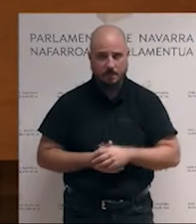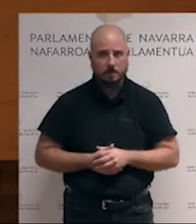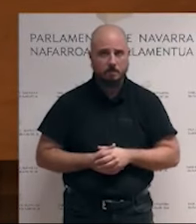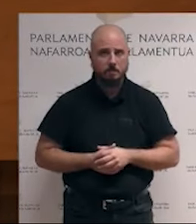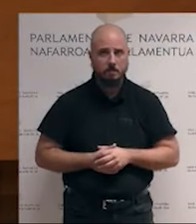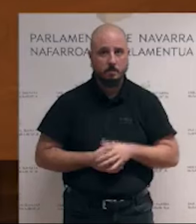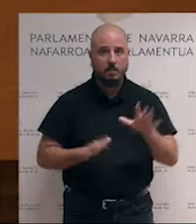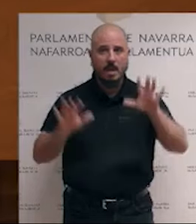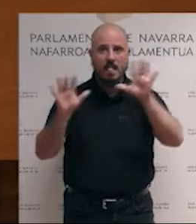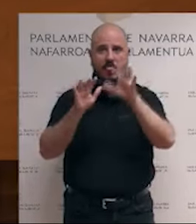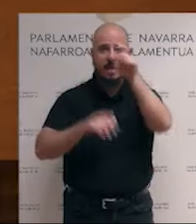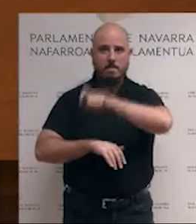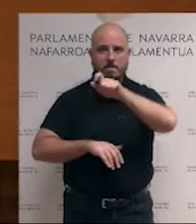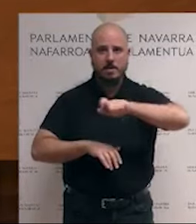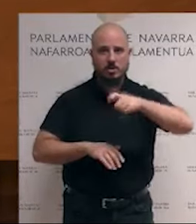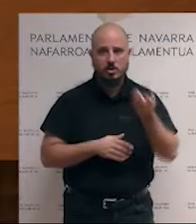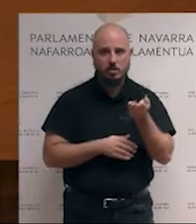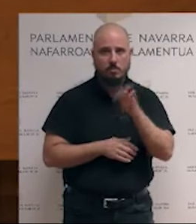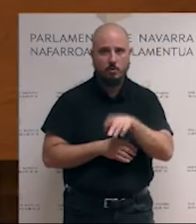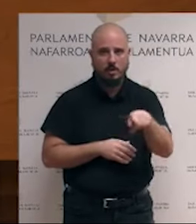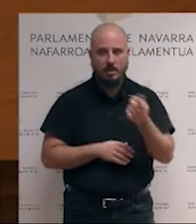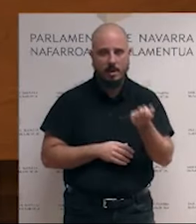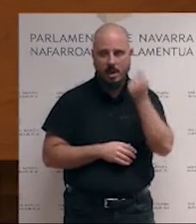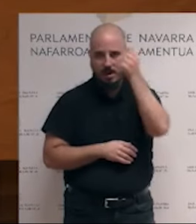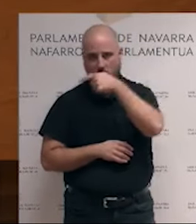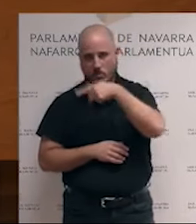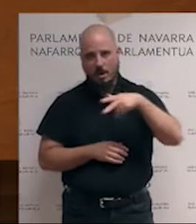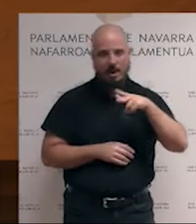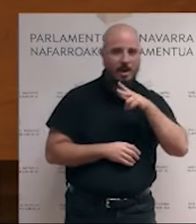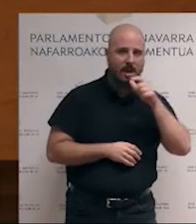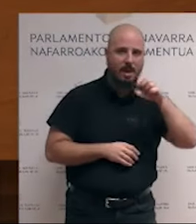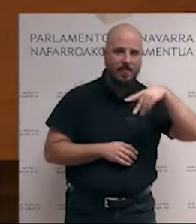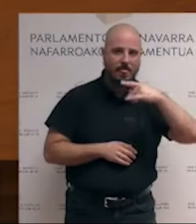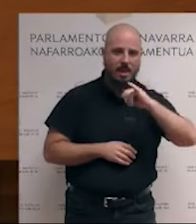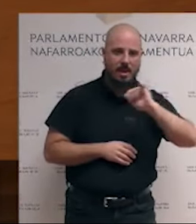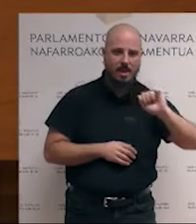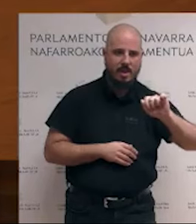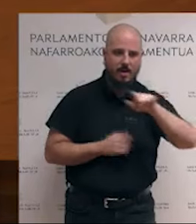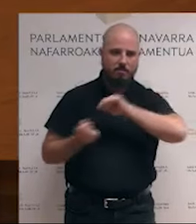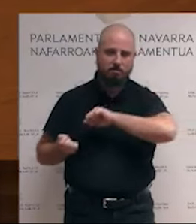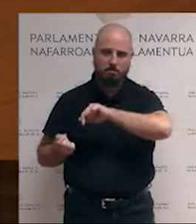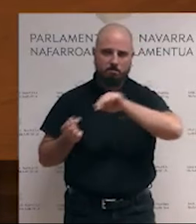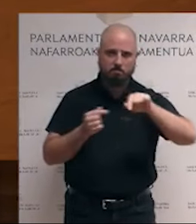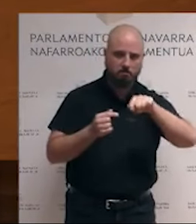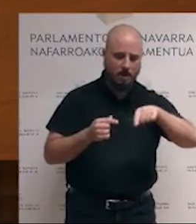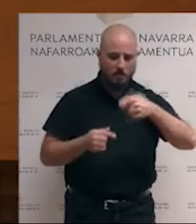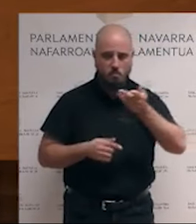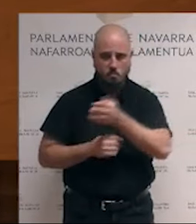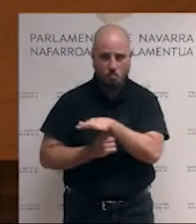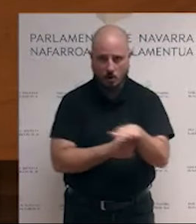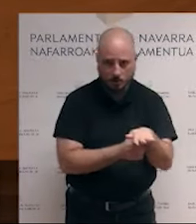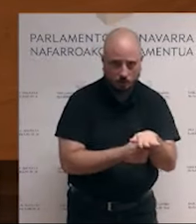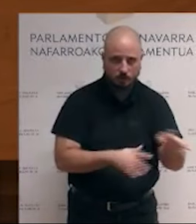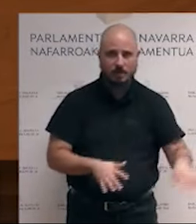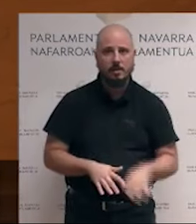10 personas muertas al cruzar de Irún a Endaia. Además, una vez superada esta frontera,